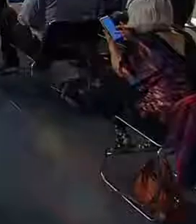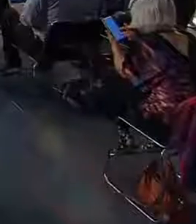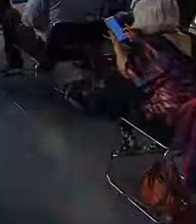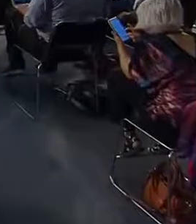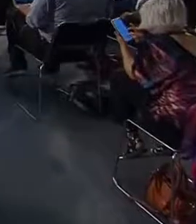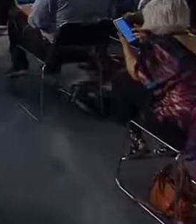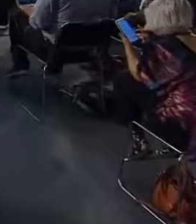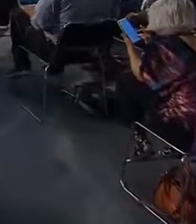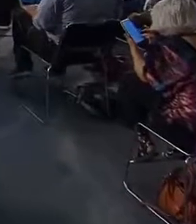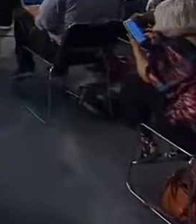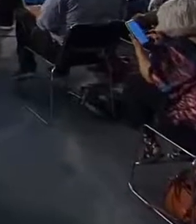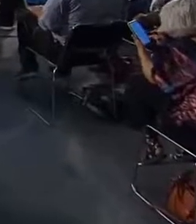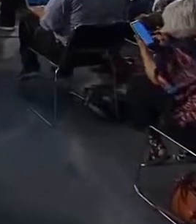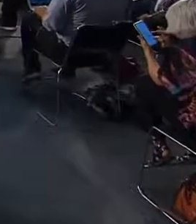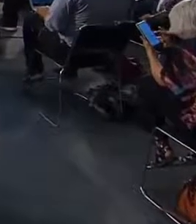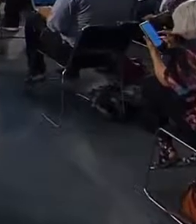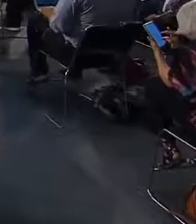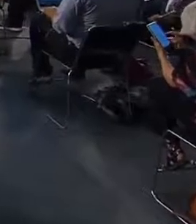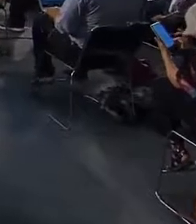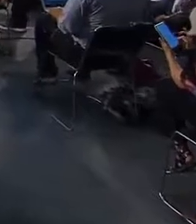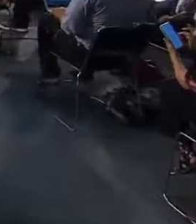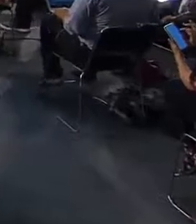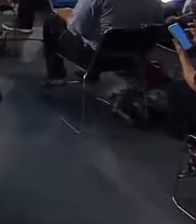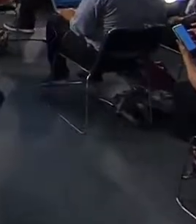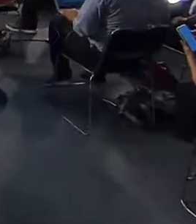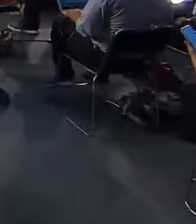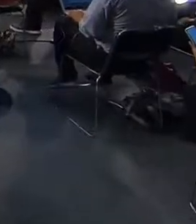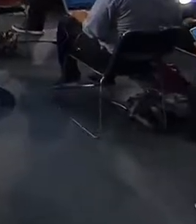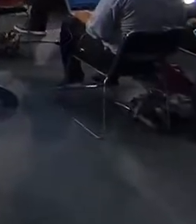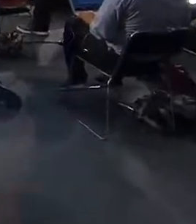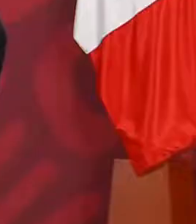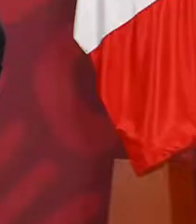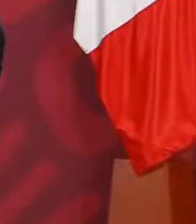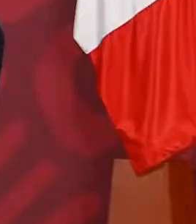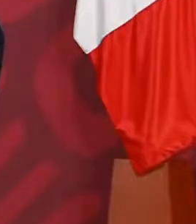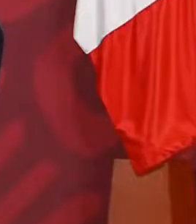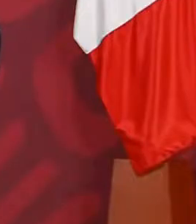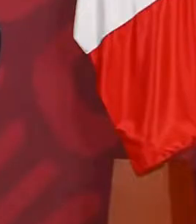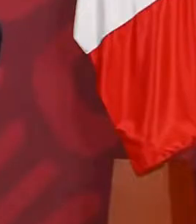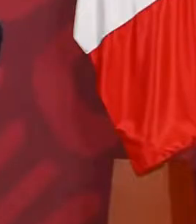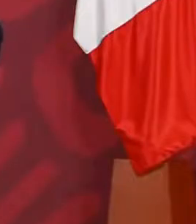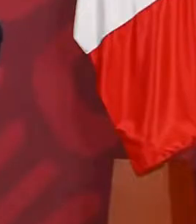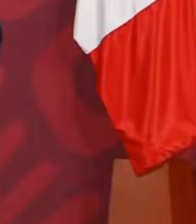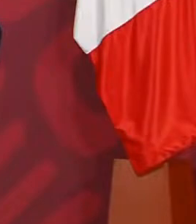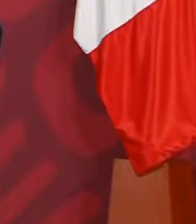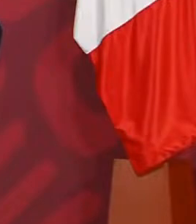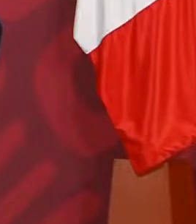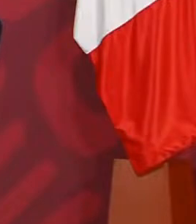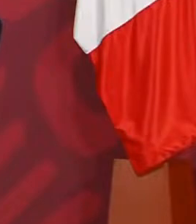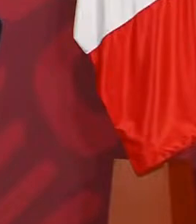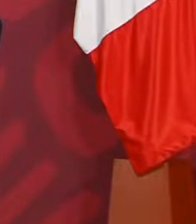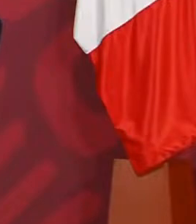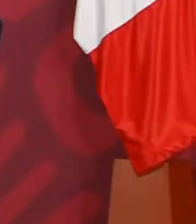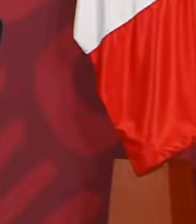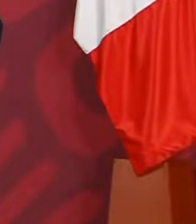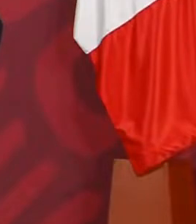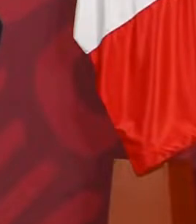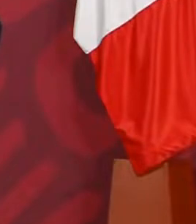Cuando me acuerdo hasta lloro, que la caula se adiós, no deja de ser